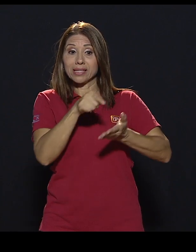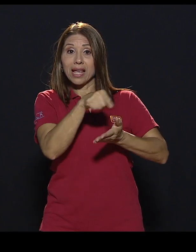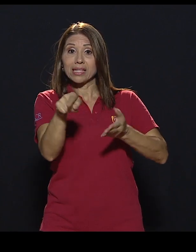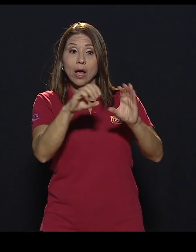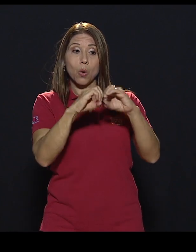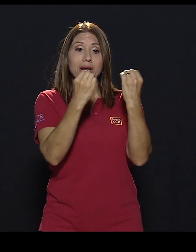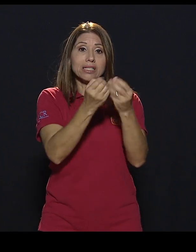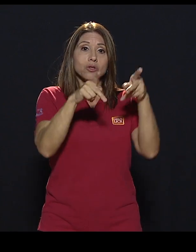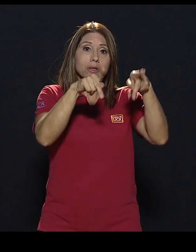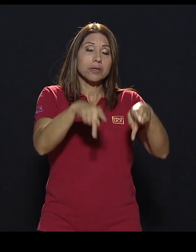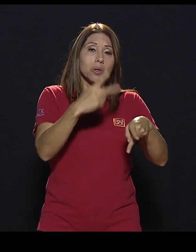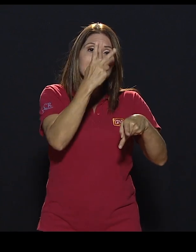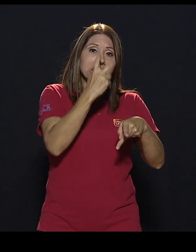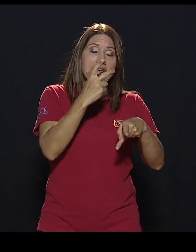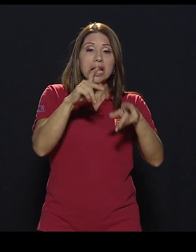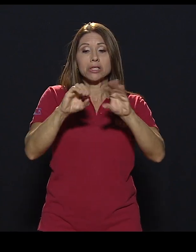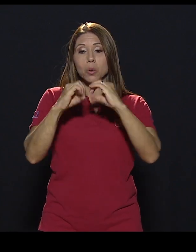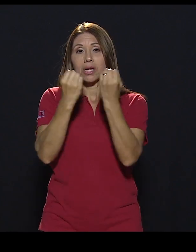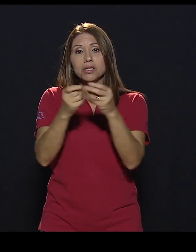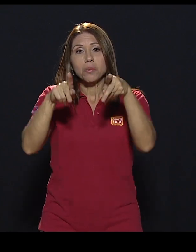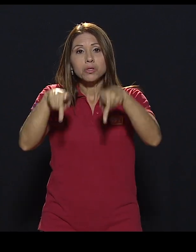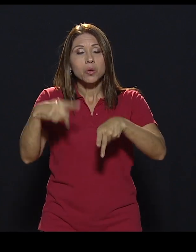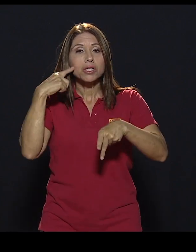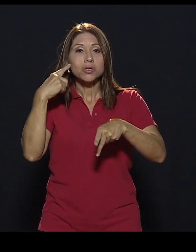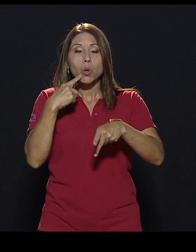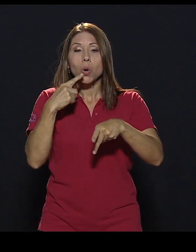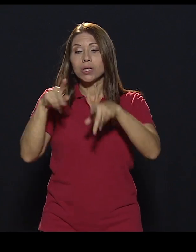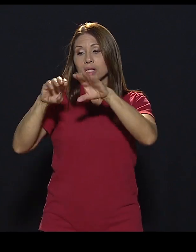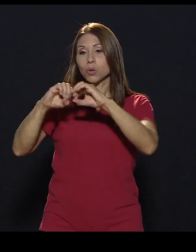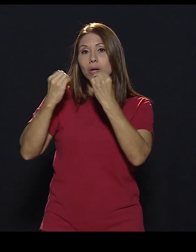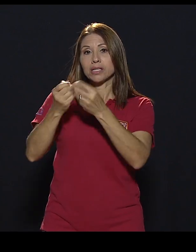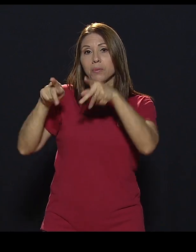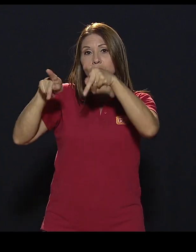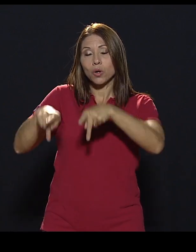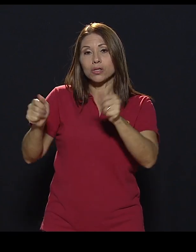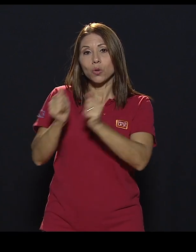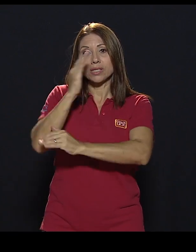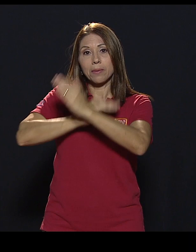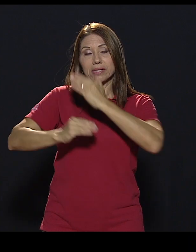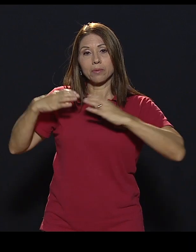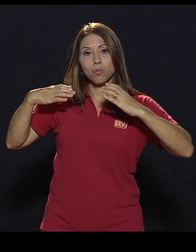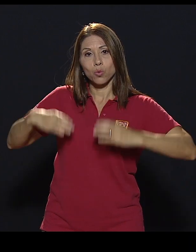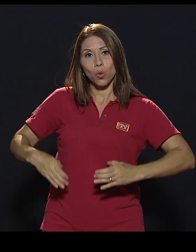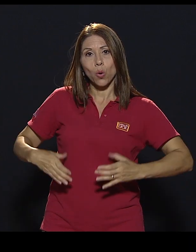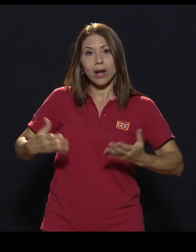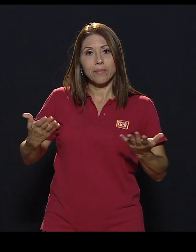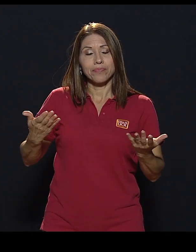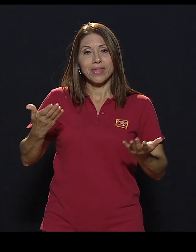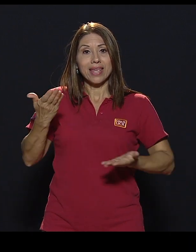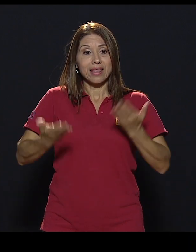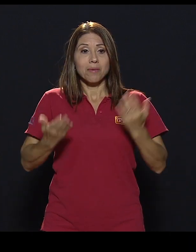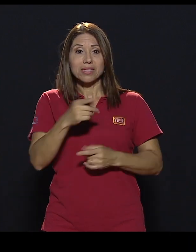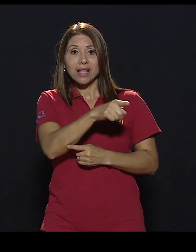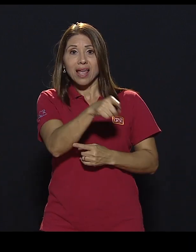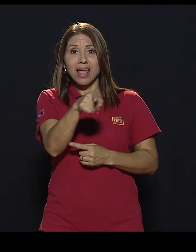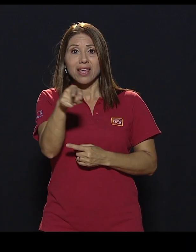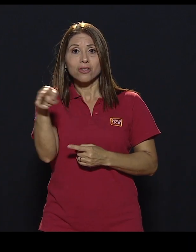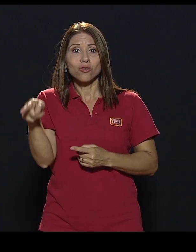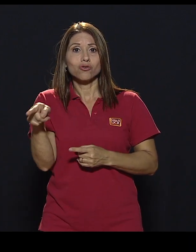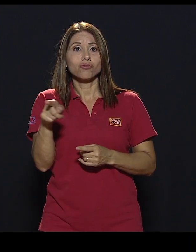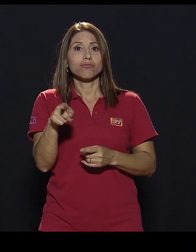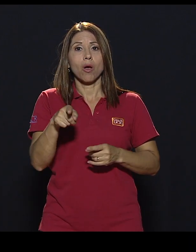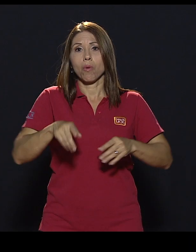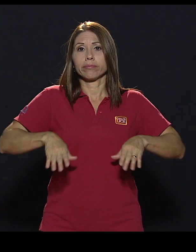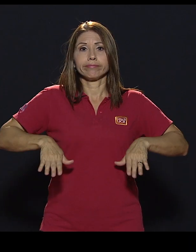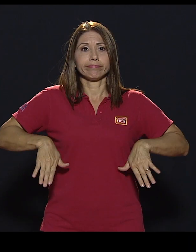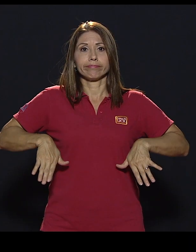organización de personas ciegas, de personas sordas, de personas con alguna discapacidad motora, y no lo han manifestado en